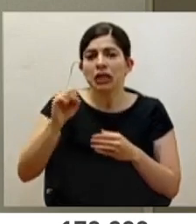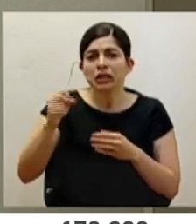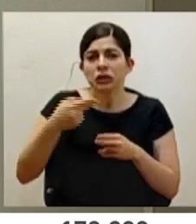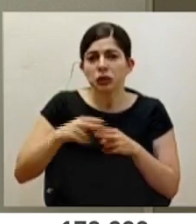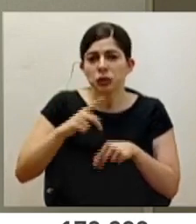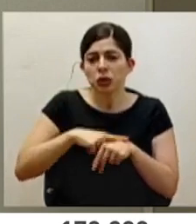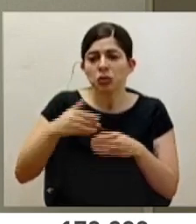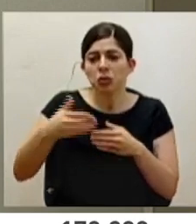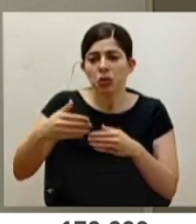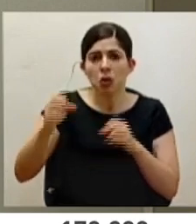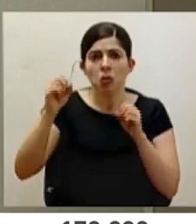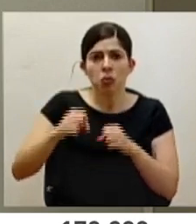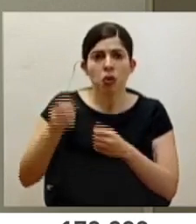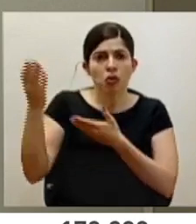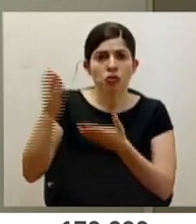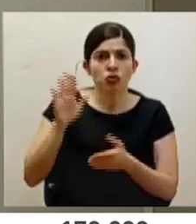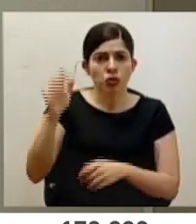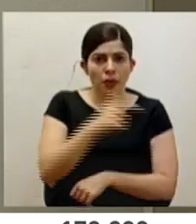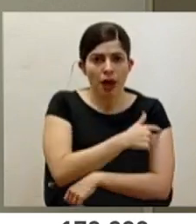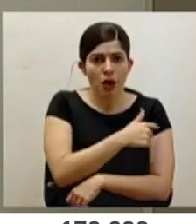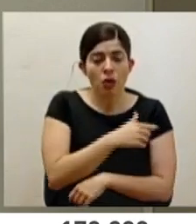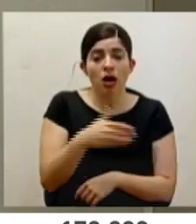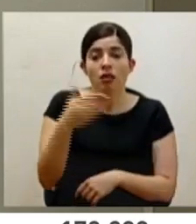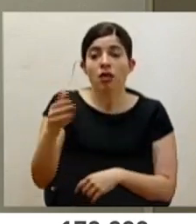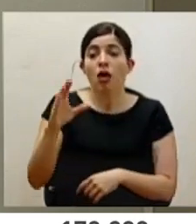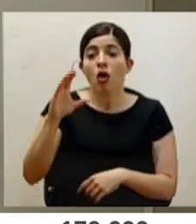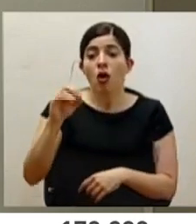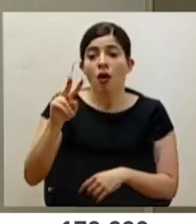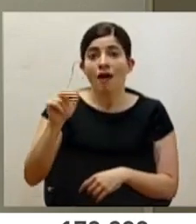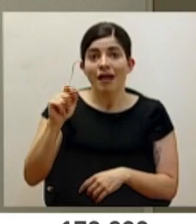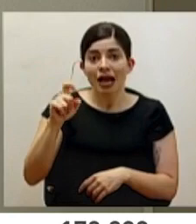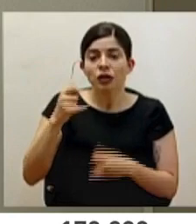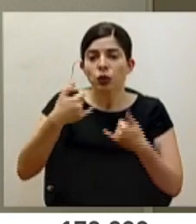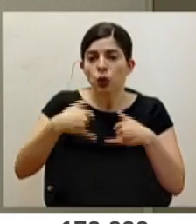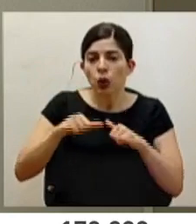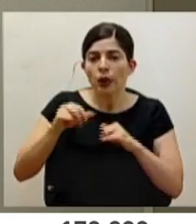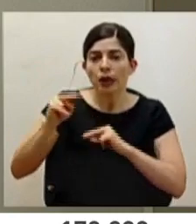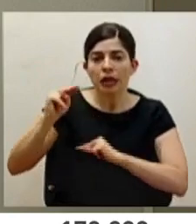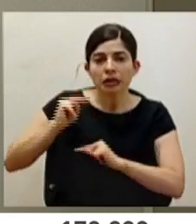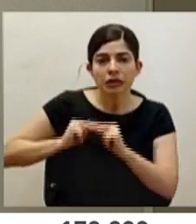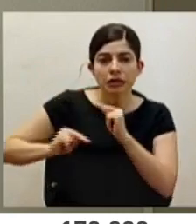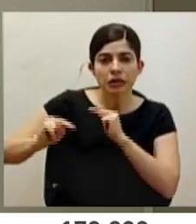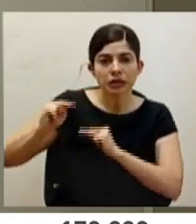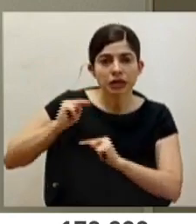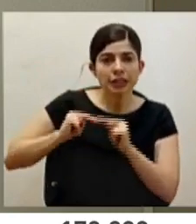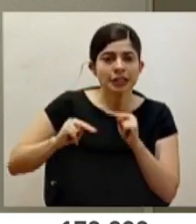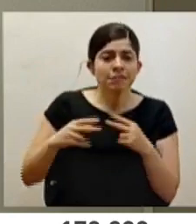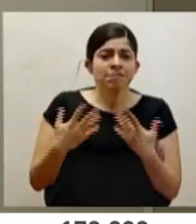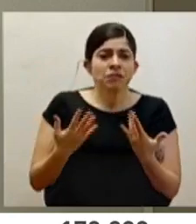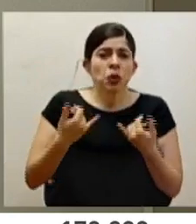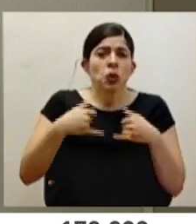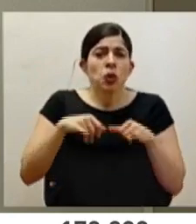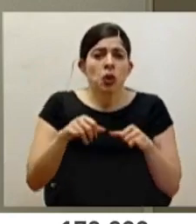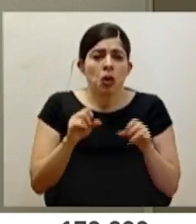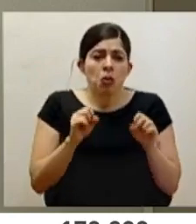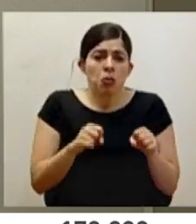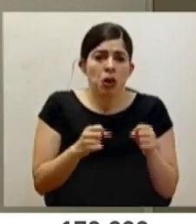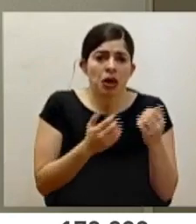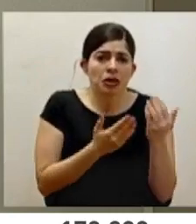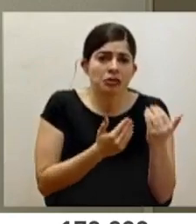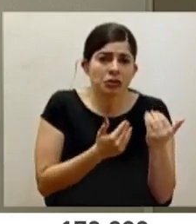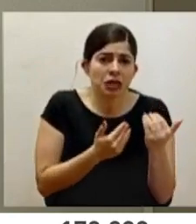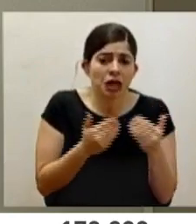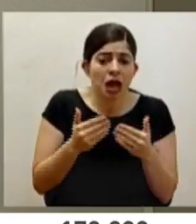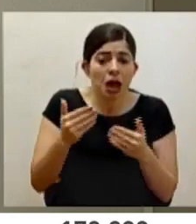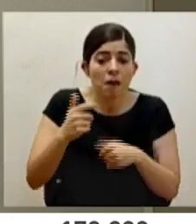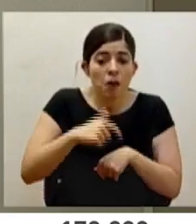podamos tener acceso a la vacuna de ellos. COVAX todavía está en negociaciones. Y en realidad, pues todavía puede haber alguna expectativa de que en